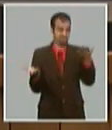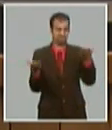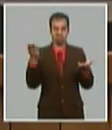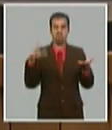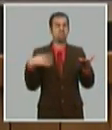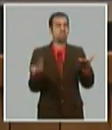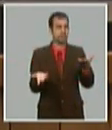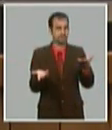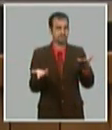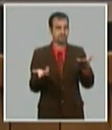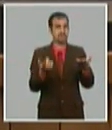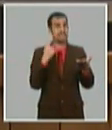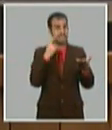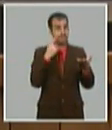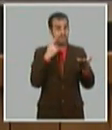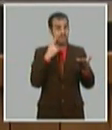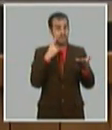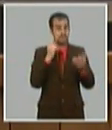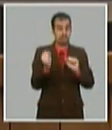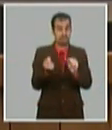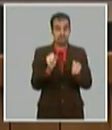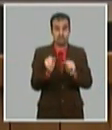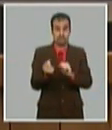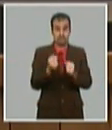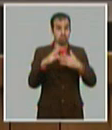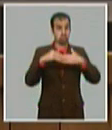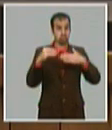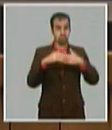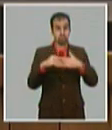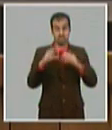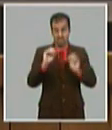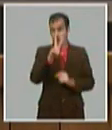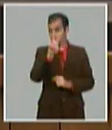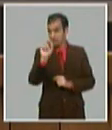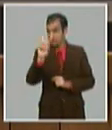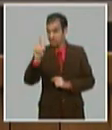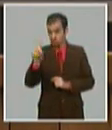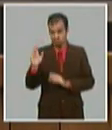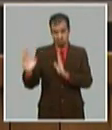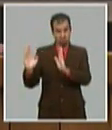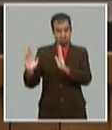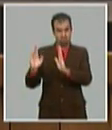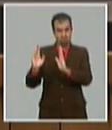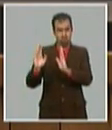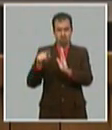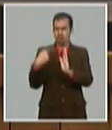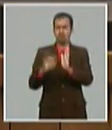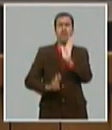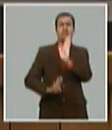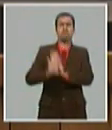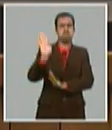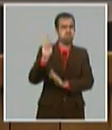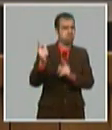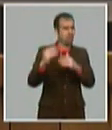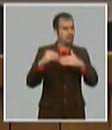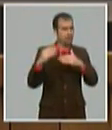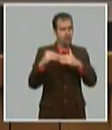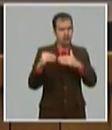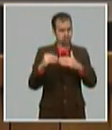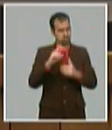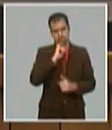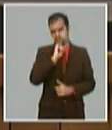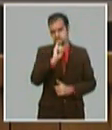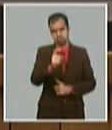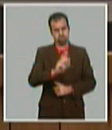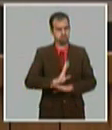Hay una gran restricción de divisas y todavía en el 2021 no vamos a alcanzar, es imposible, los niveles de actividad